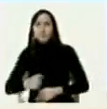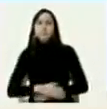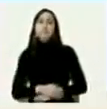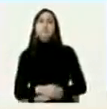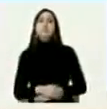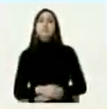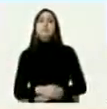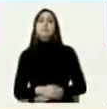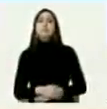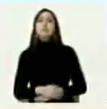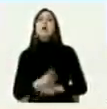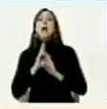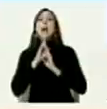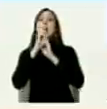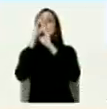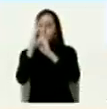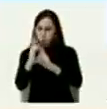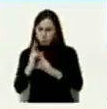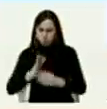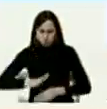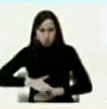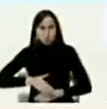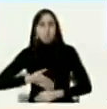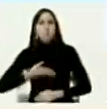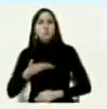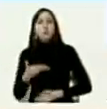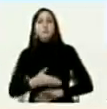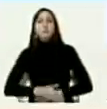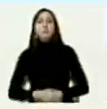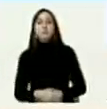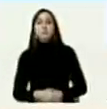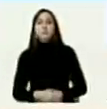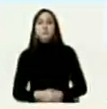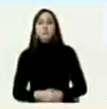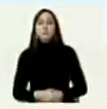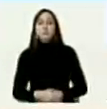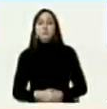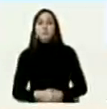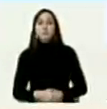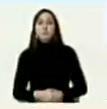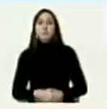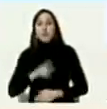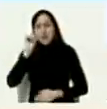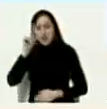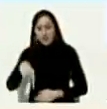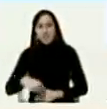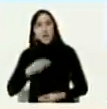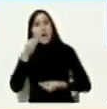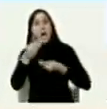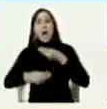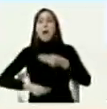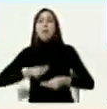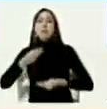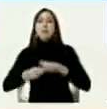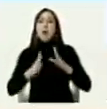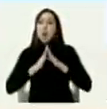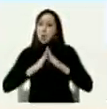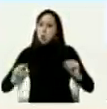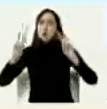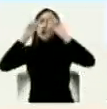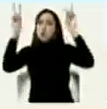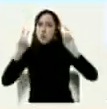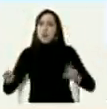para contestar todas las preguntas y para entrarle a los temas